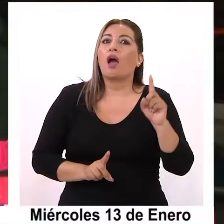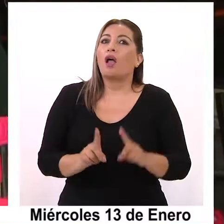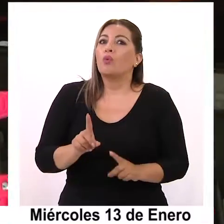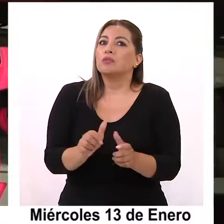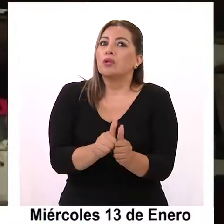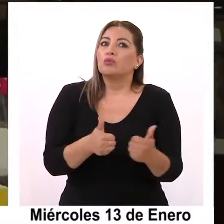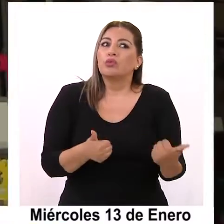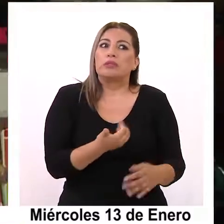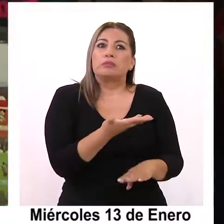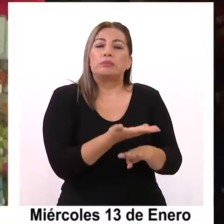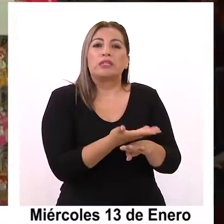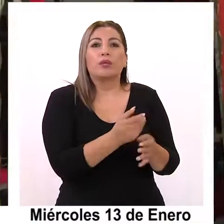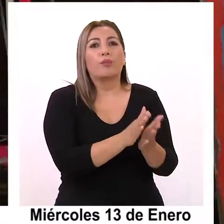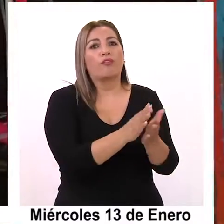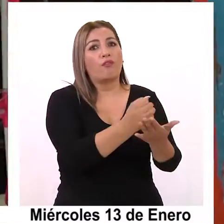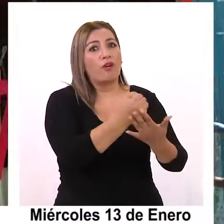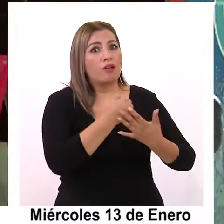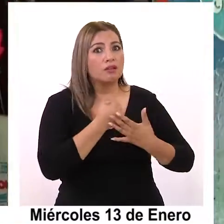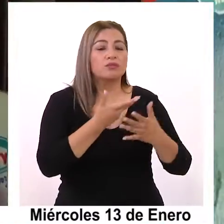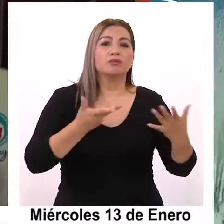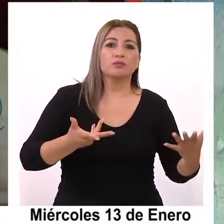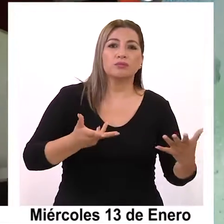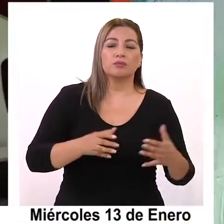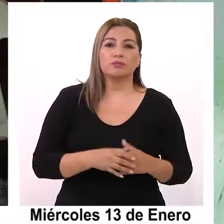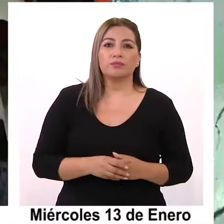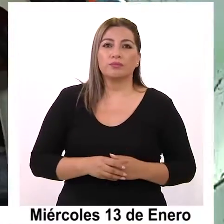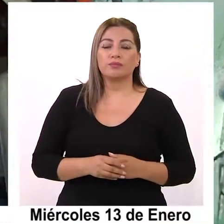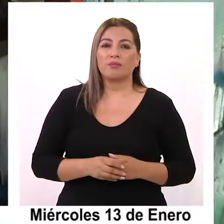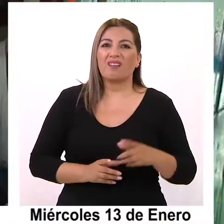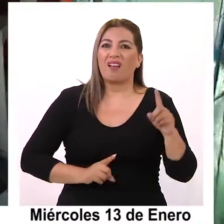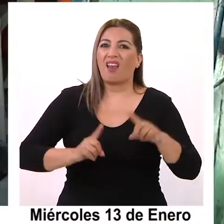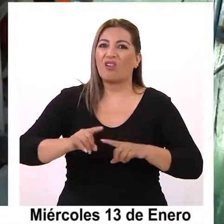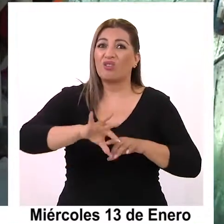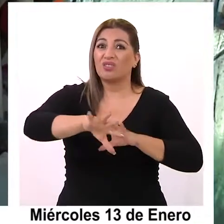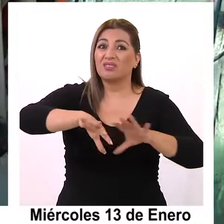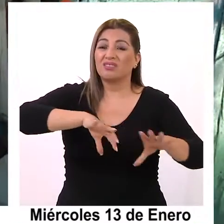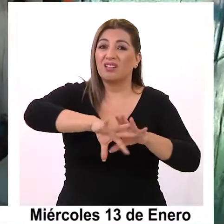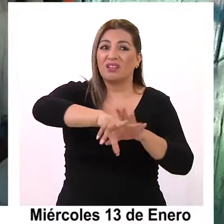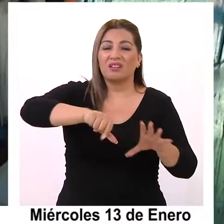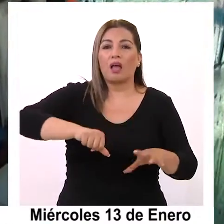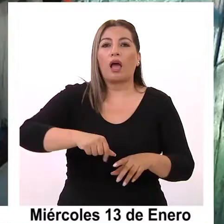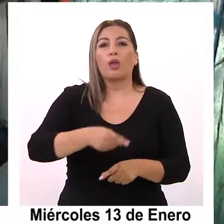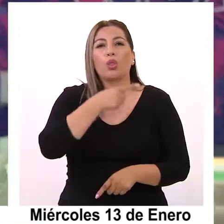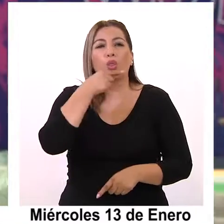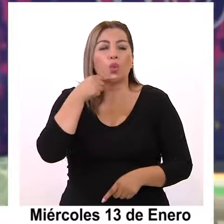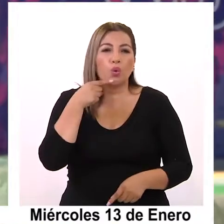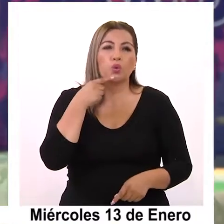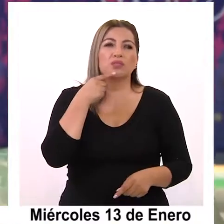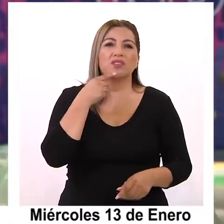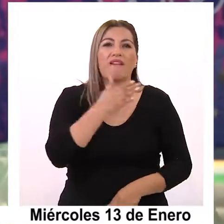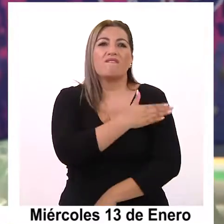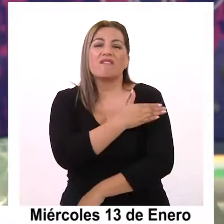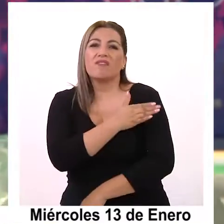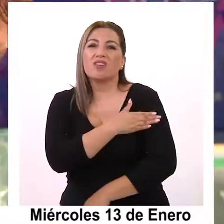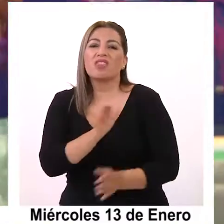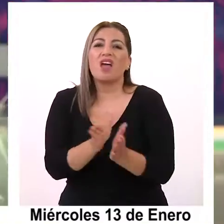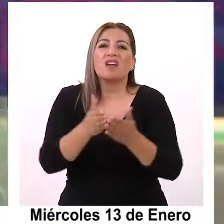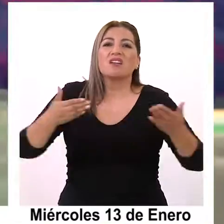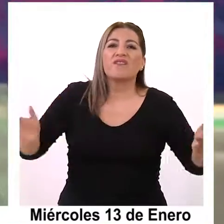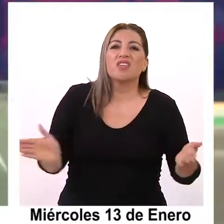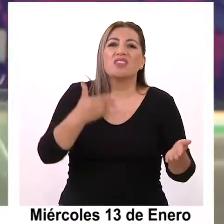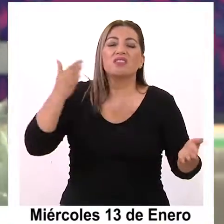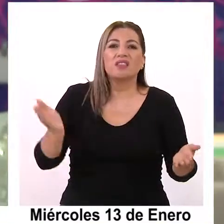autoridades para pedir colaboración. Entre los productos robados habían golosinas, bebidas, revistas,